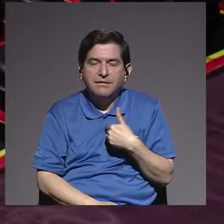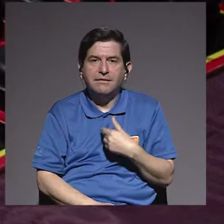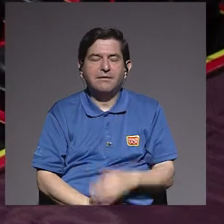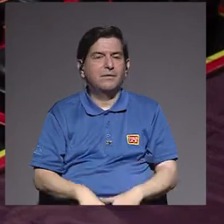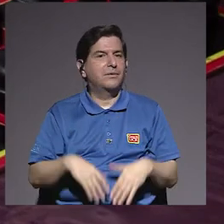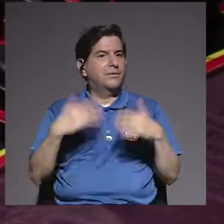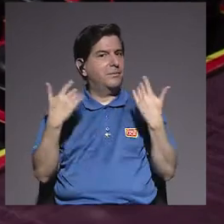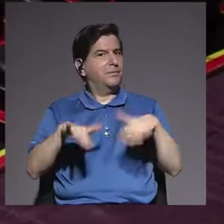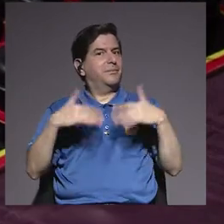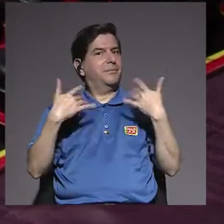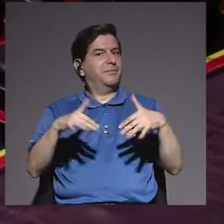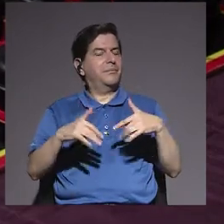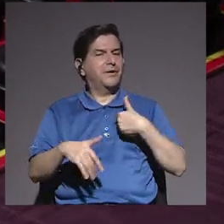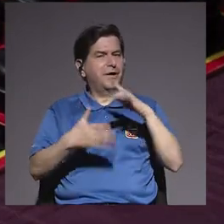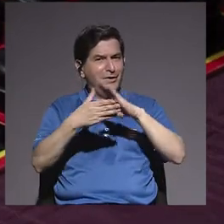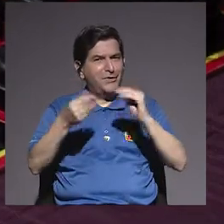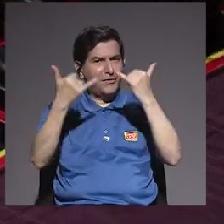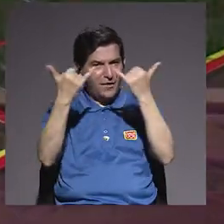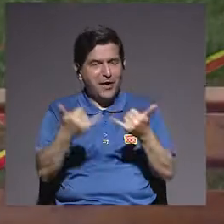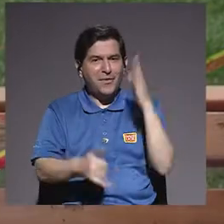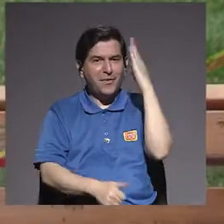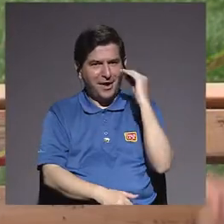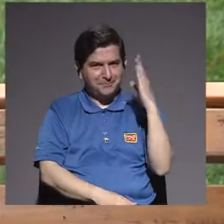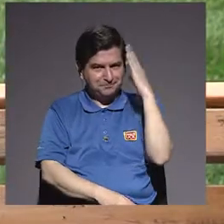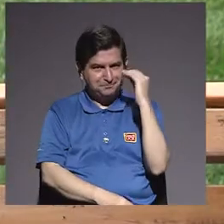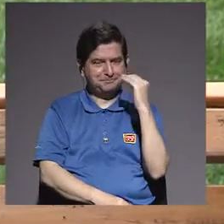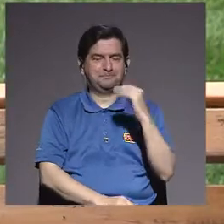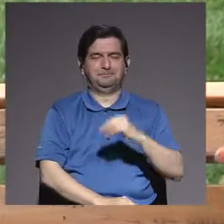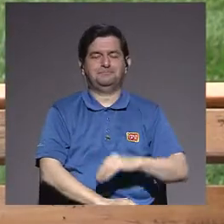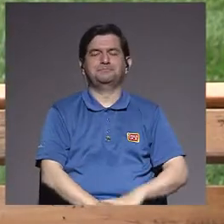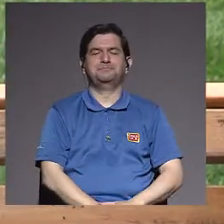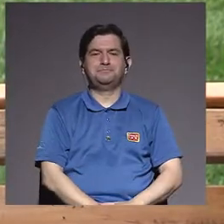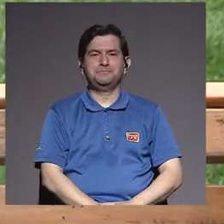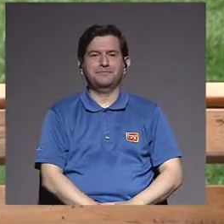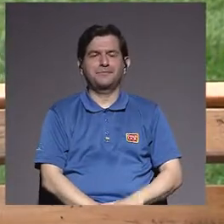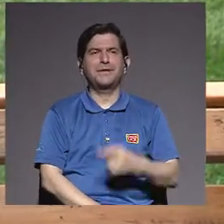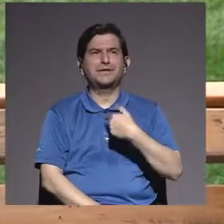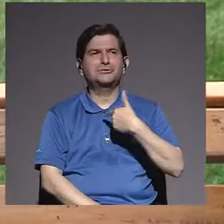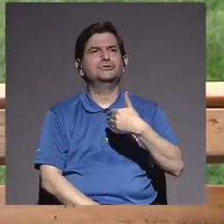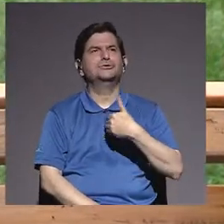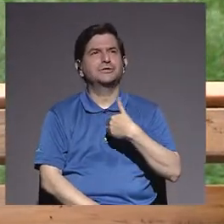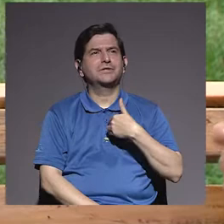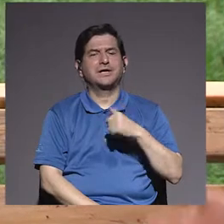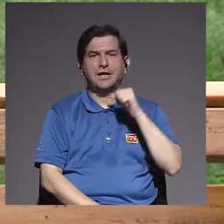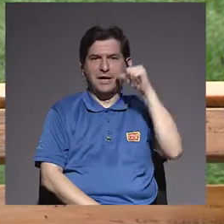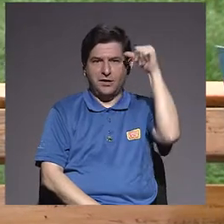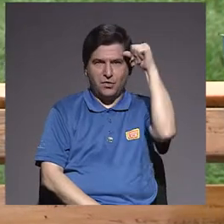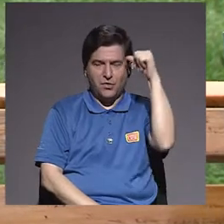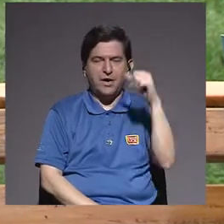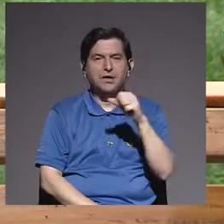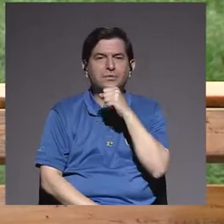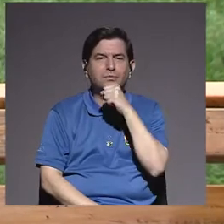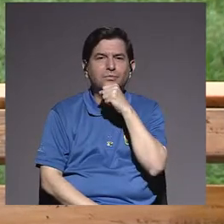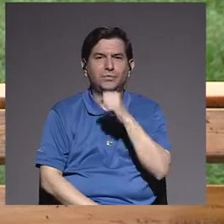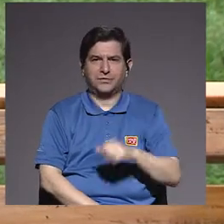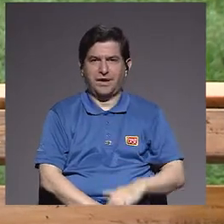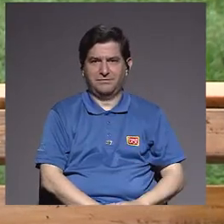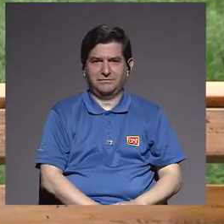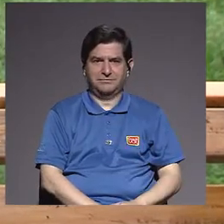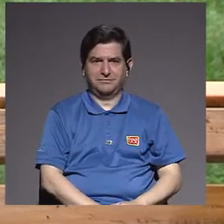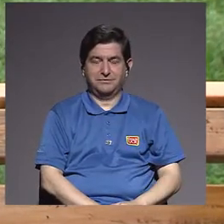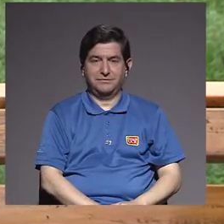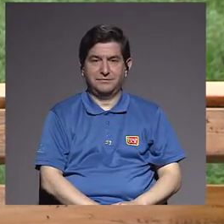muy grande. Y lo que les voy a comentar es una experiencia que tuve yo con una adulta mayor, que